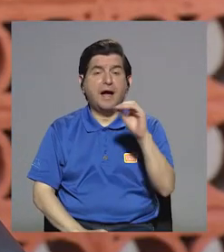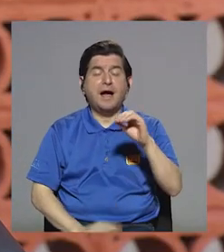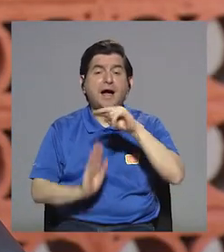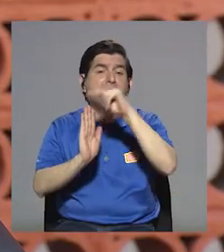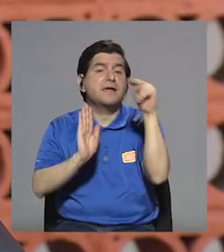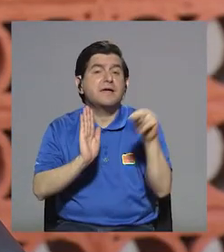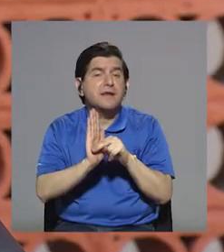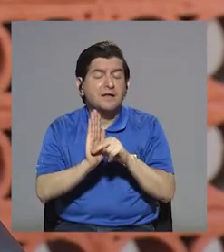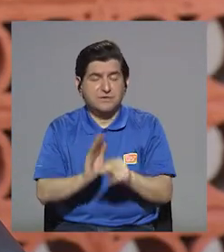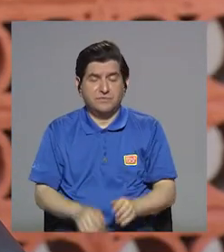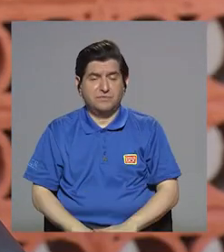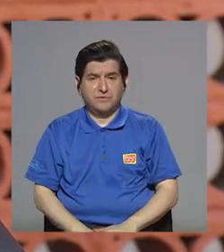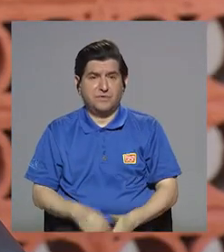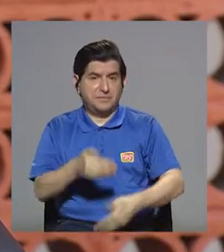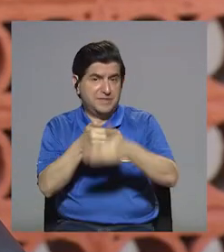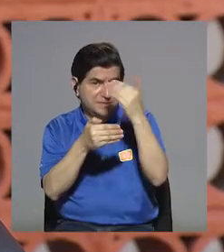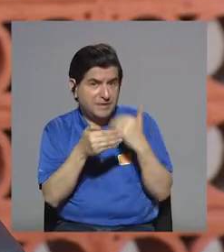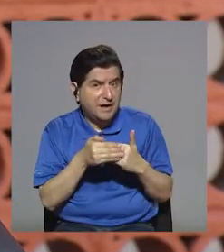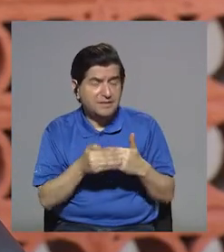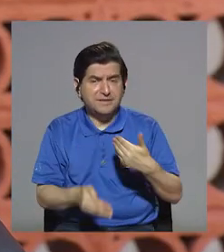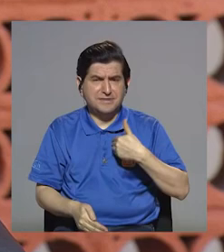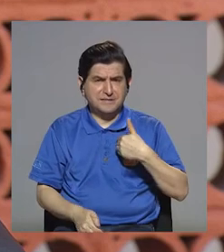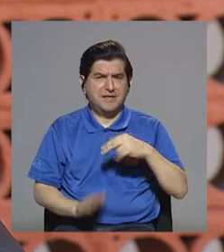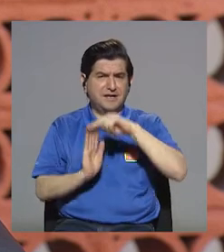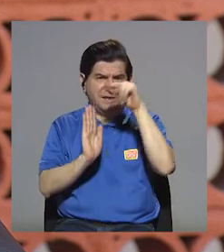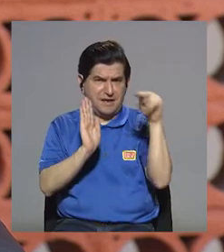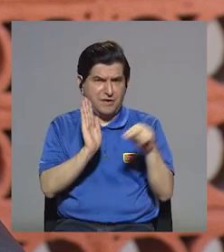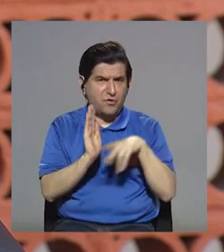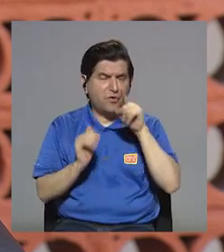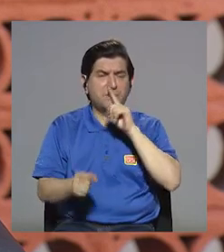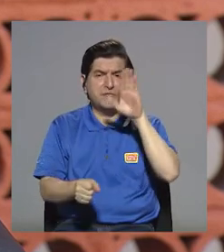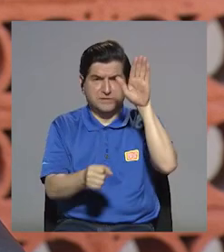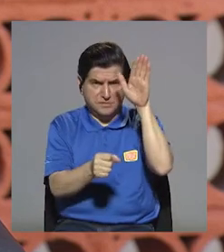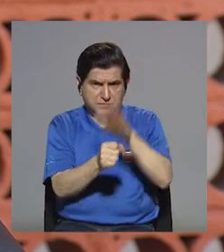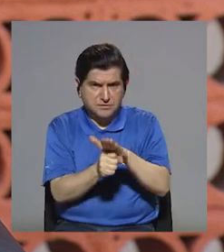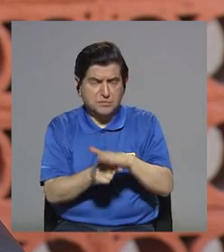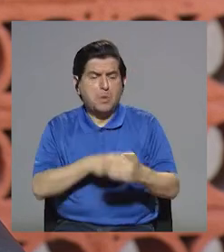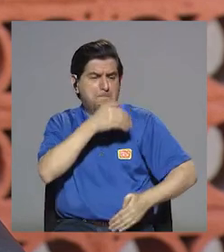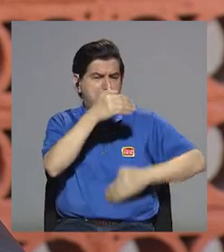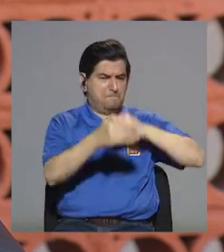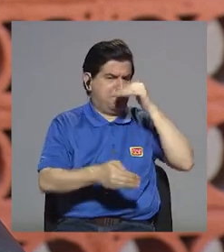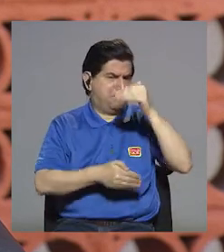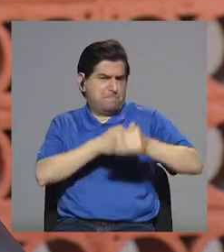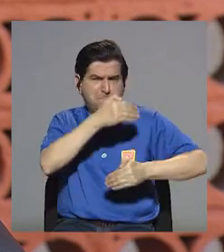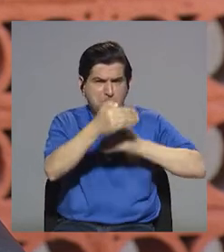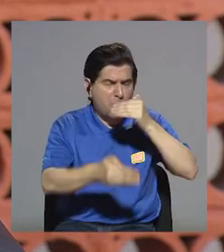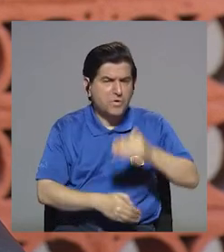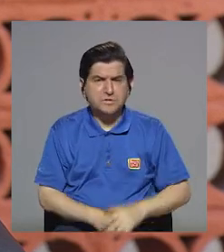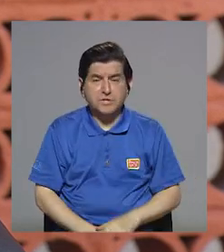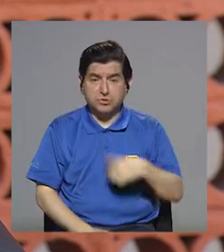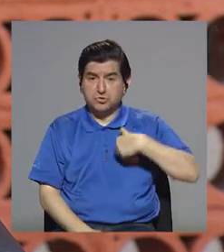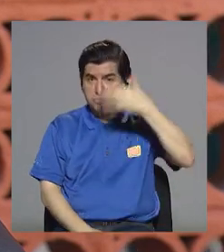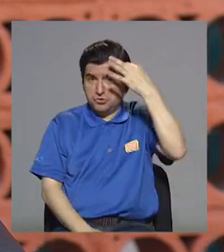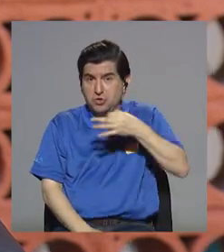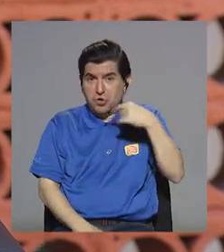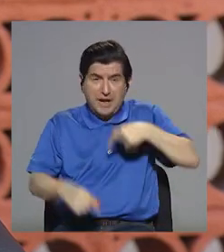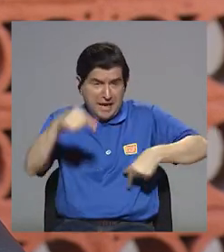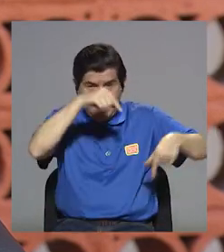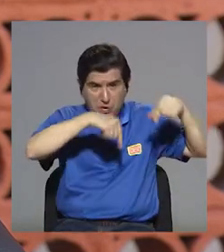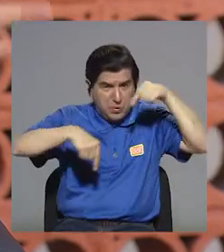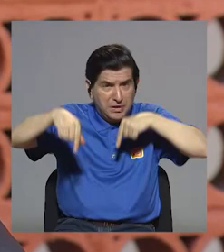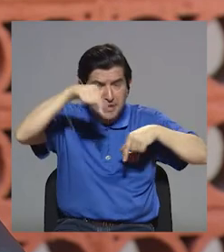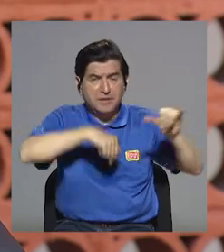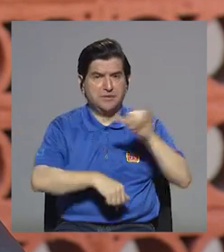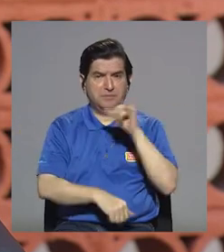perdón, antes de preguntarle esto a otro, entonces tenemos, hay lineamientos que ustedes siguen, protocolos a nivel, me imagino, entonces químico, también están,